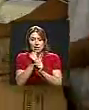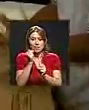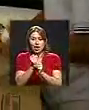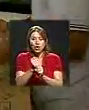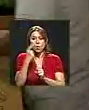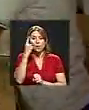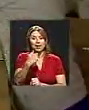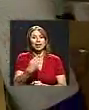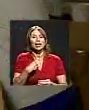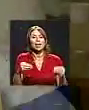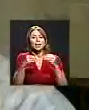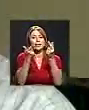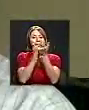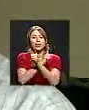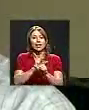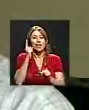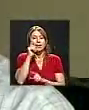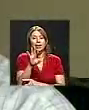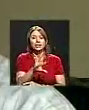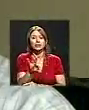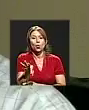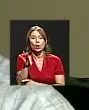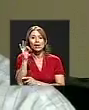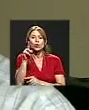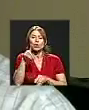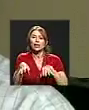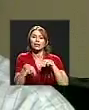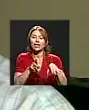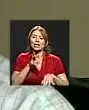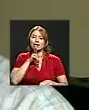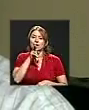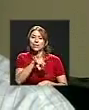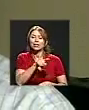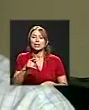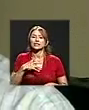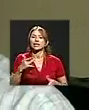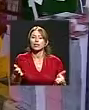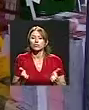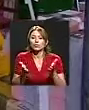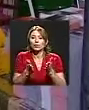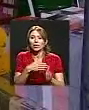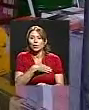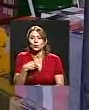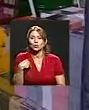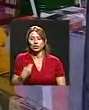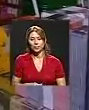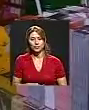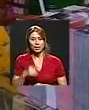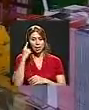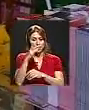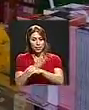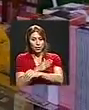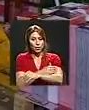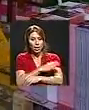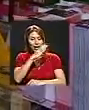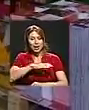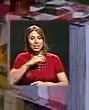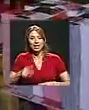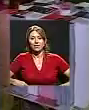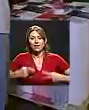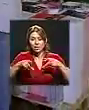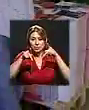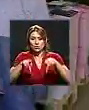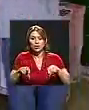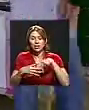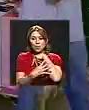más libertad para escoger una actividad que realmente le motive y le guste. Y para mejorar la calidad de vida de la población